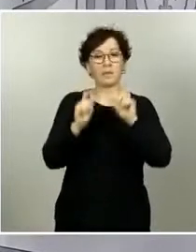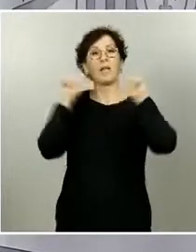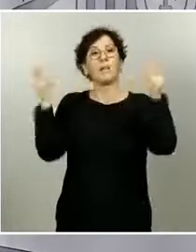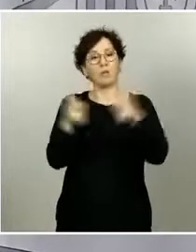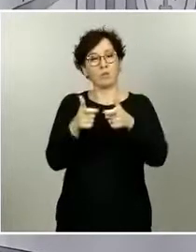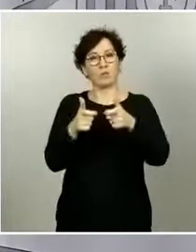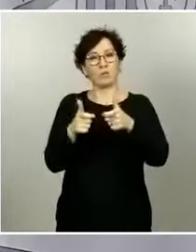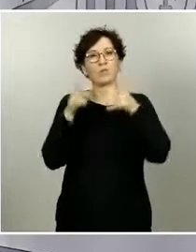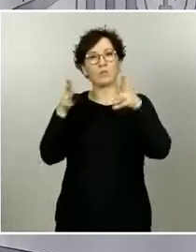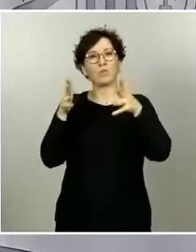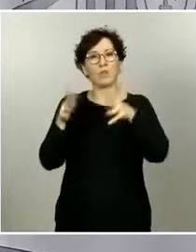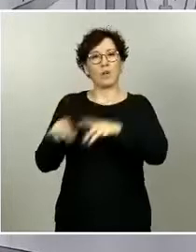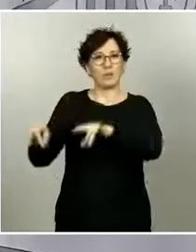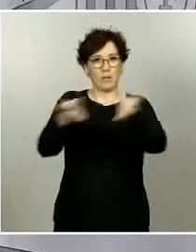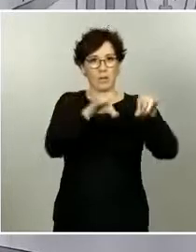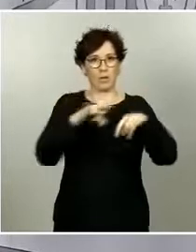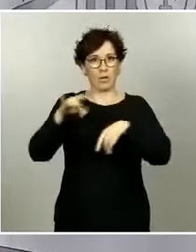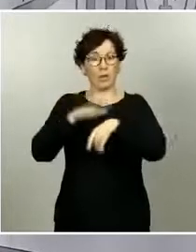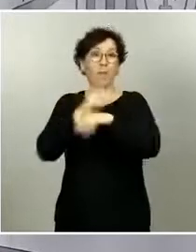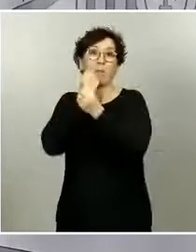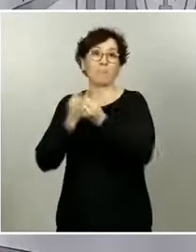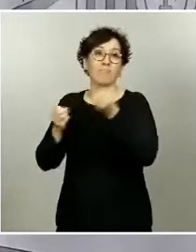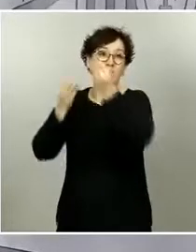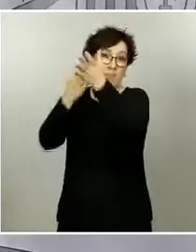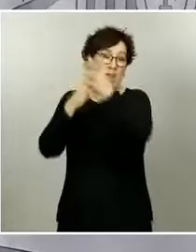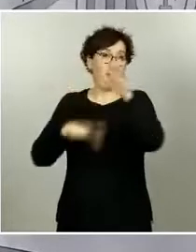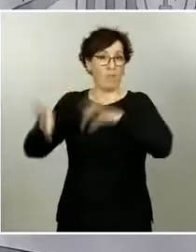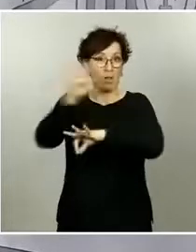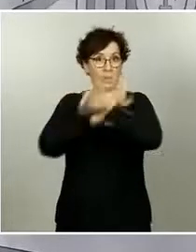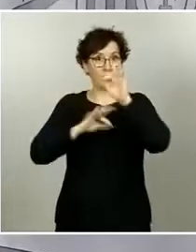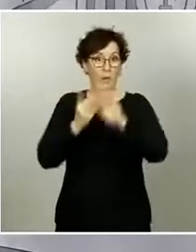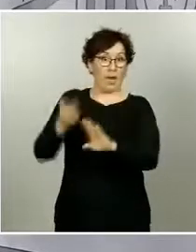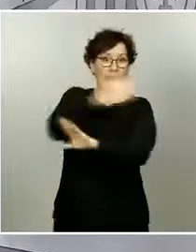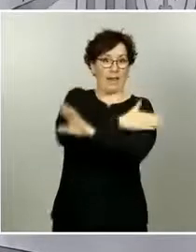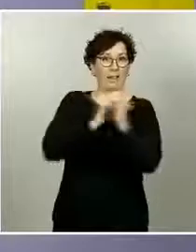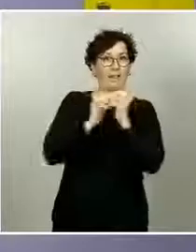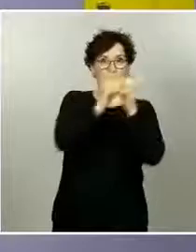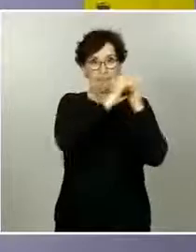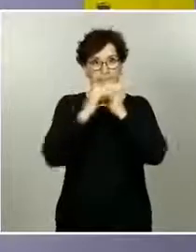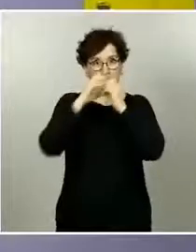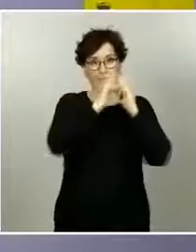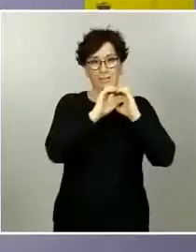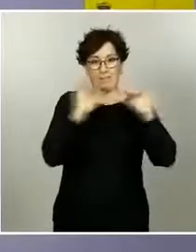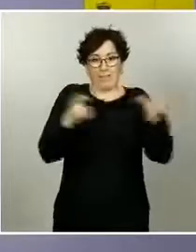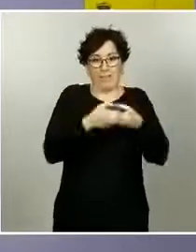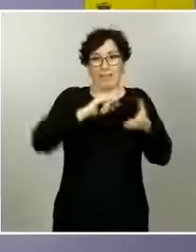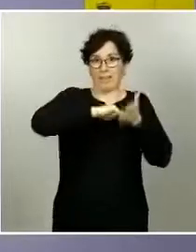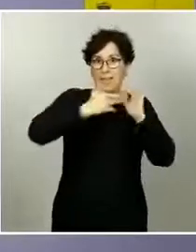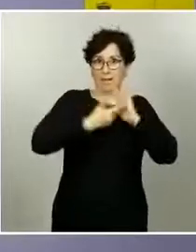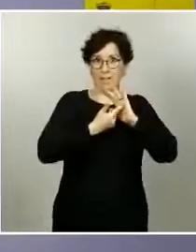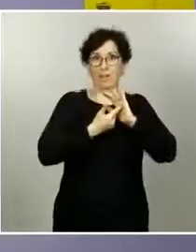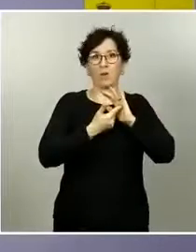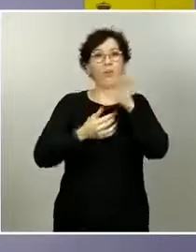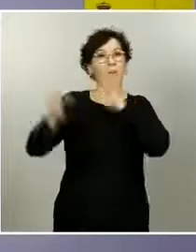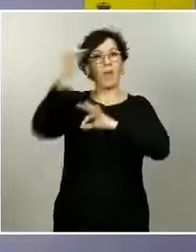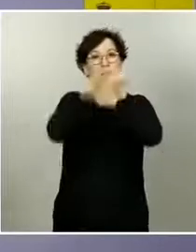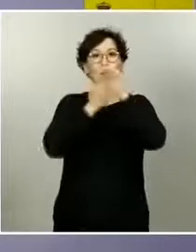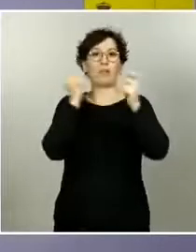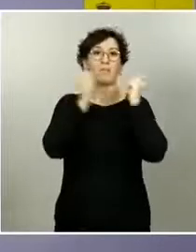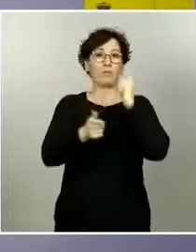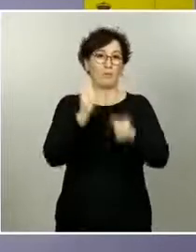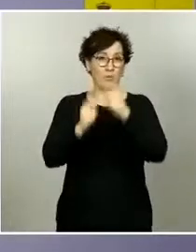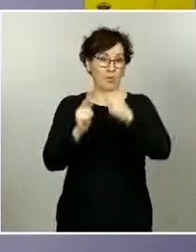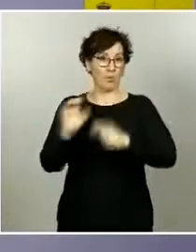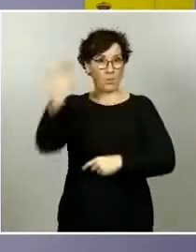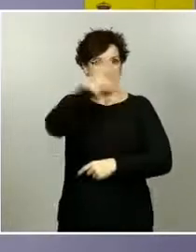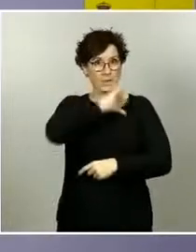distintas comunidades. Esta tarde, después de la comida, habrá una reunión del Consejo Interterritorial para comunicar las distintas decisiones después de la